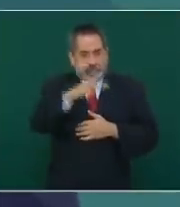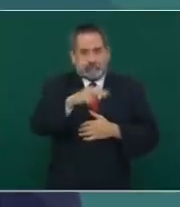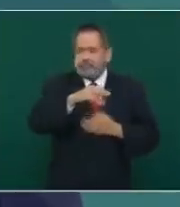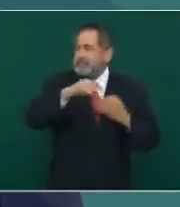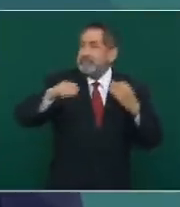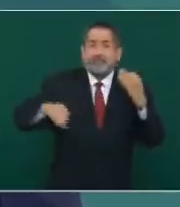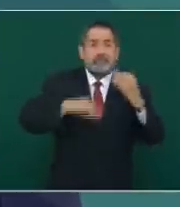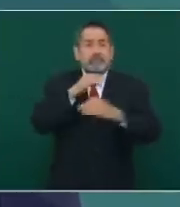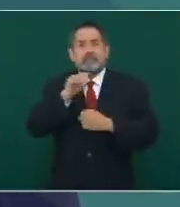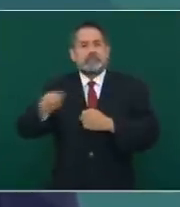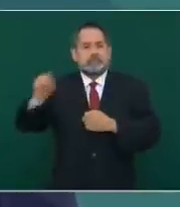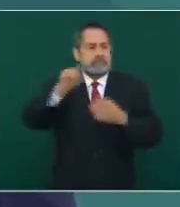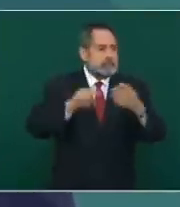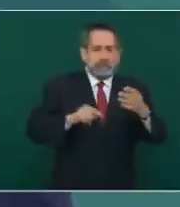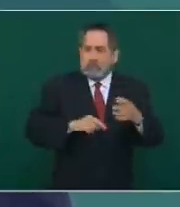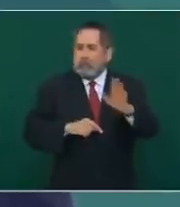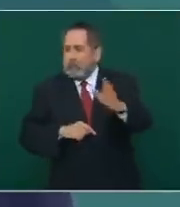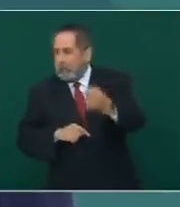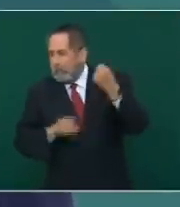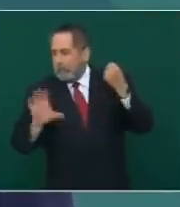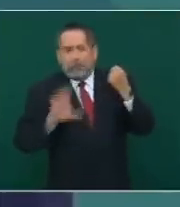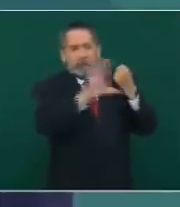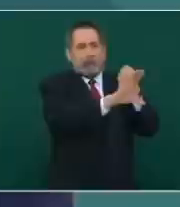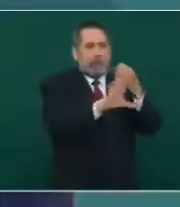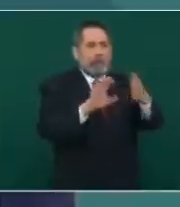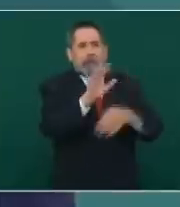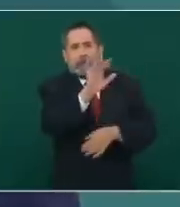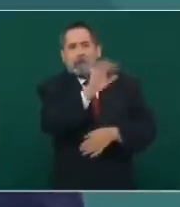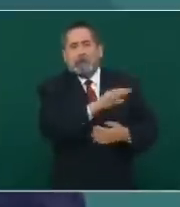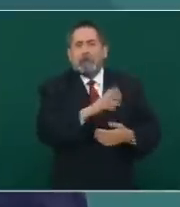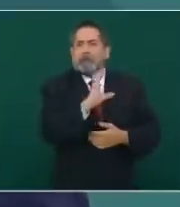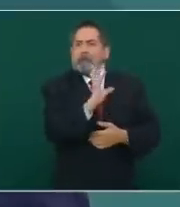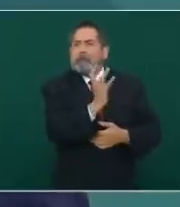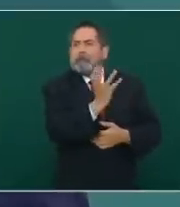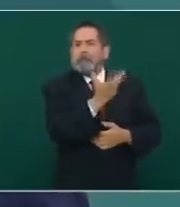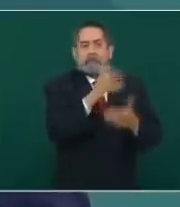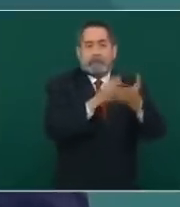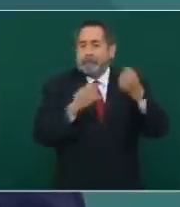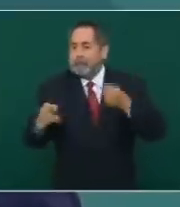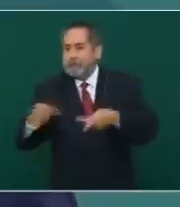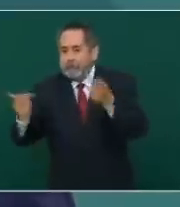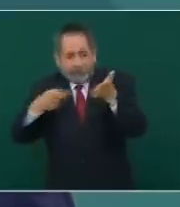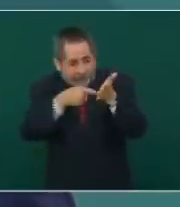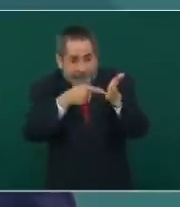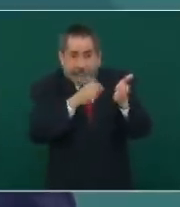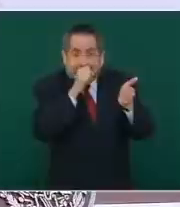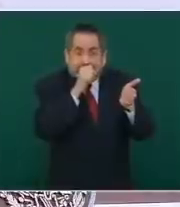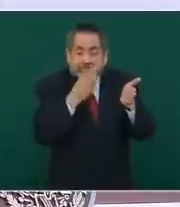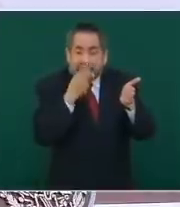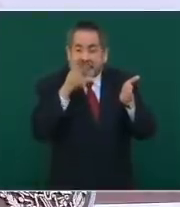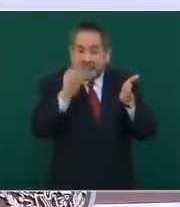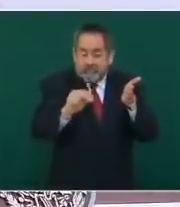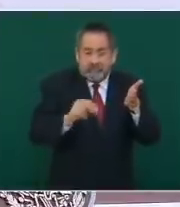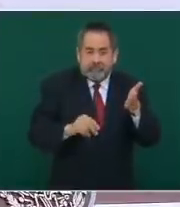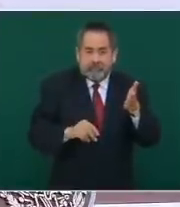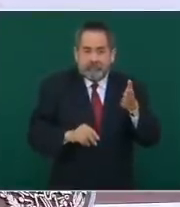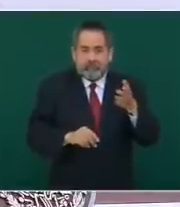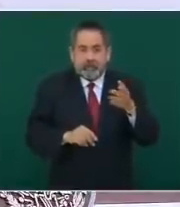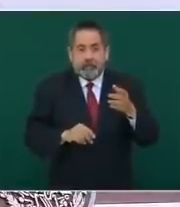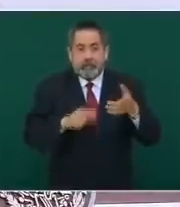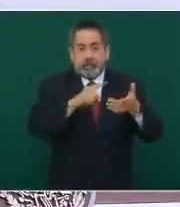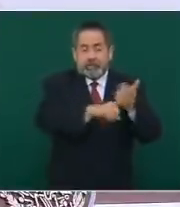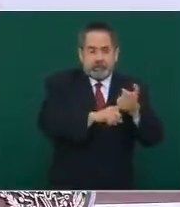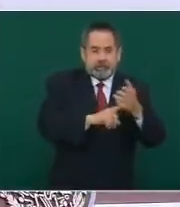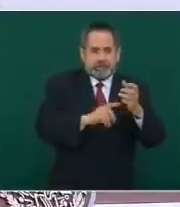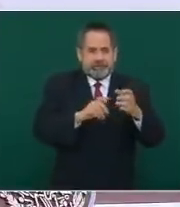todos lados los venden al público y los meten al microondas para calentarlos. Cuando se calienten microondas, como no